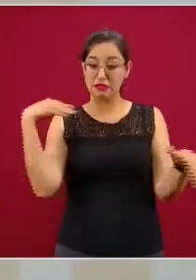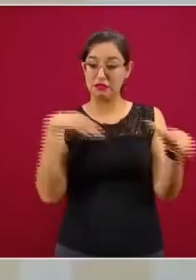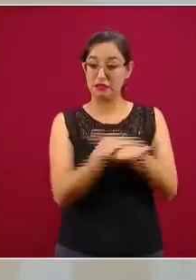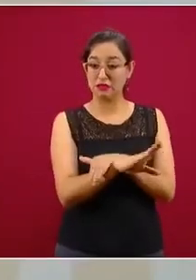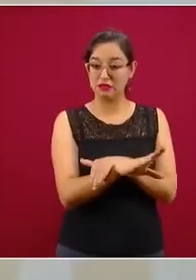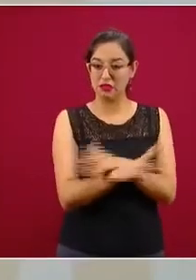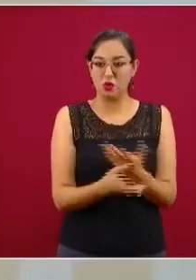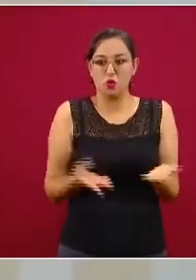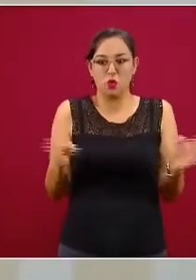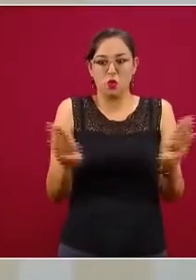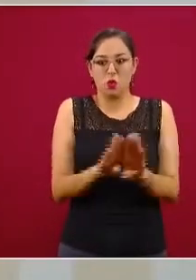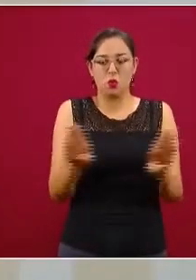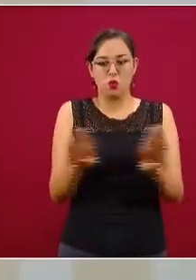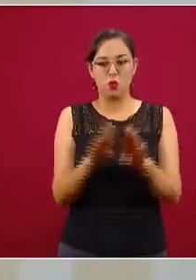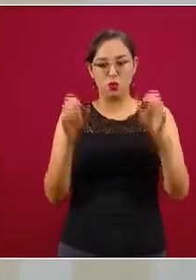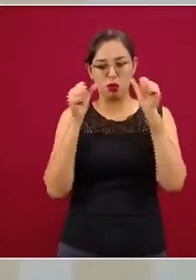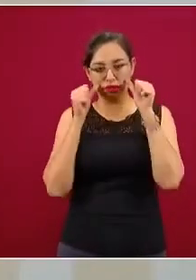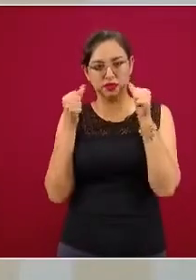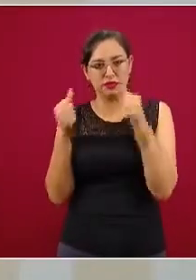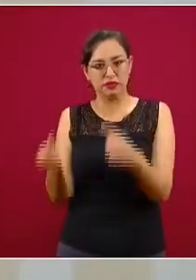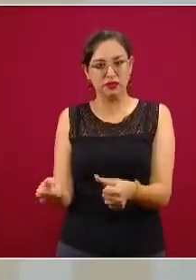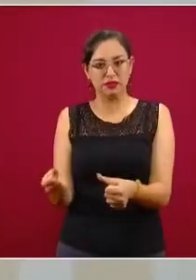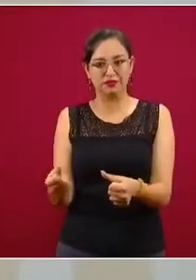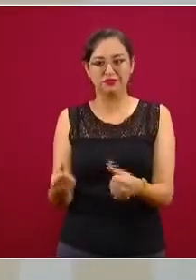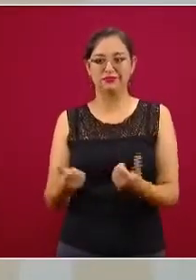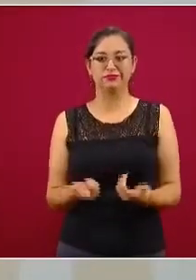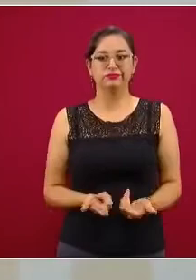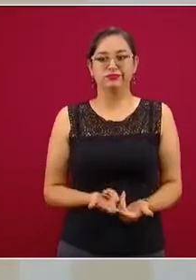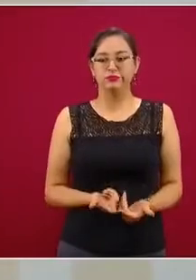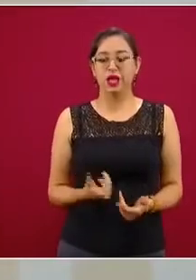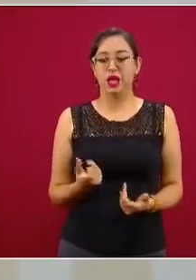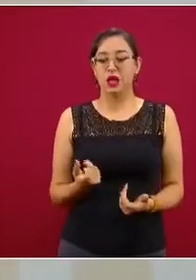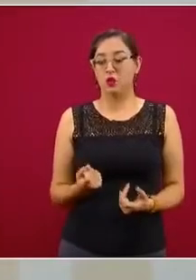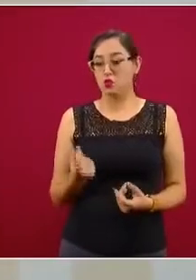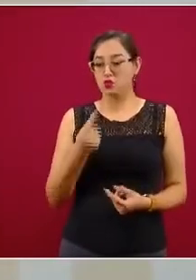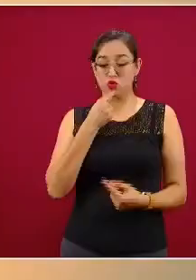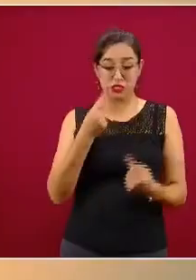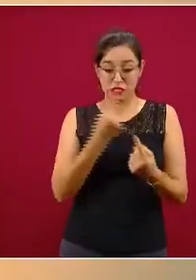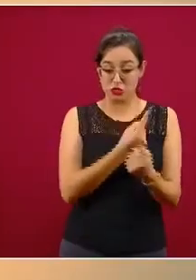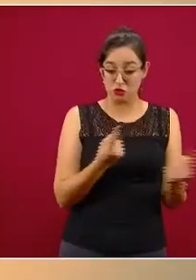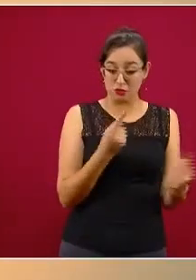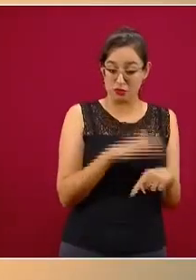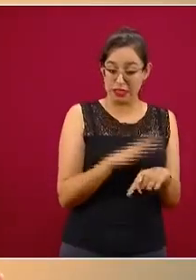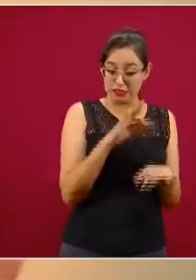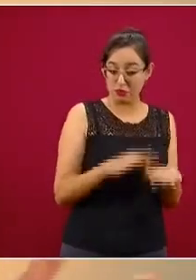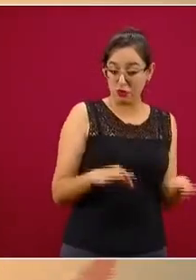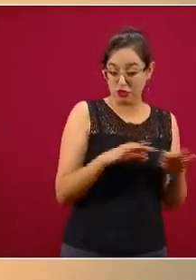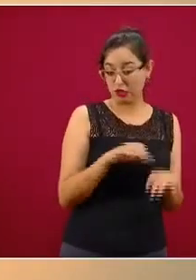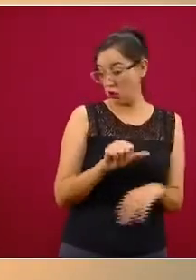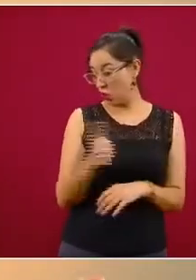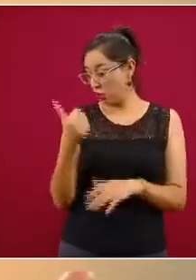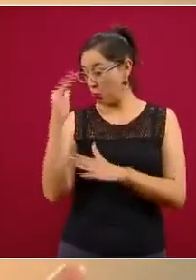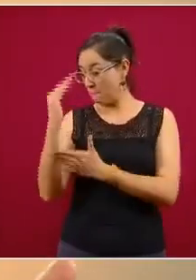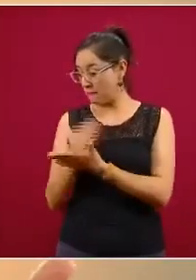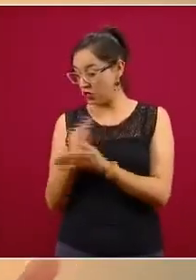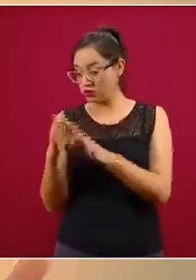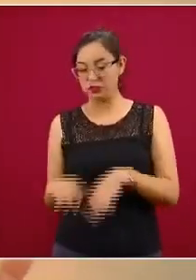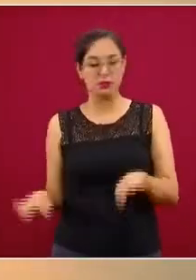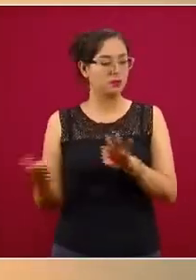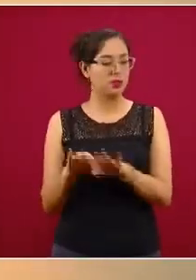Entonces, es muy distinto. No es que unos sean más importantes que otros, pero lo que sí sabemos,